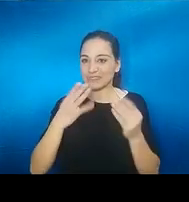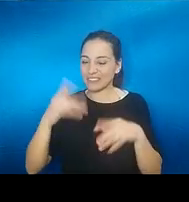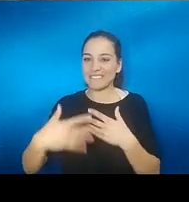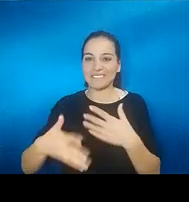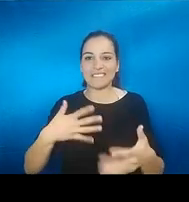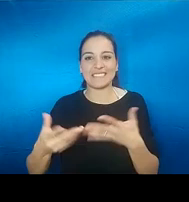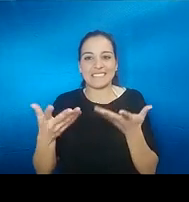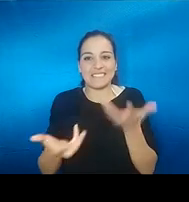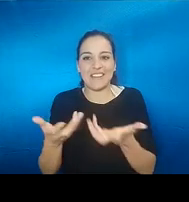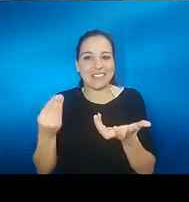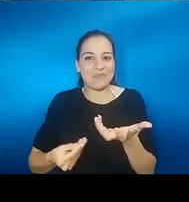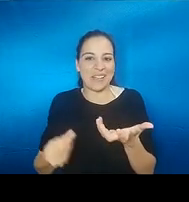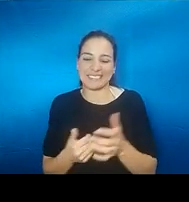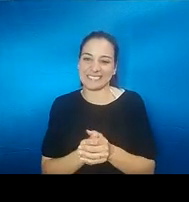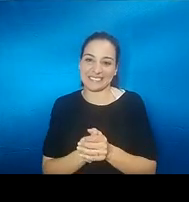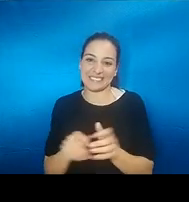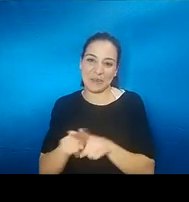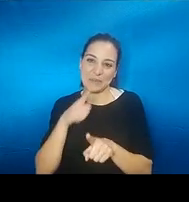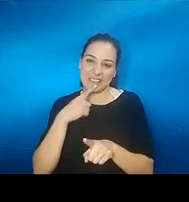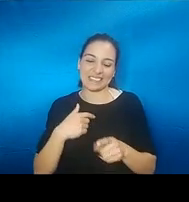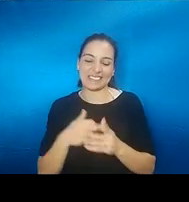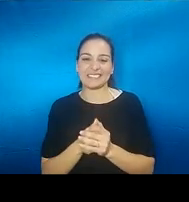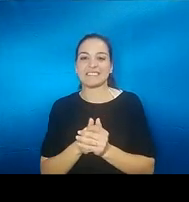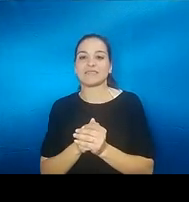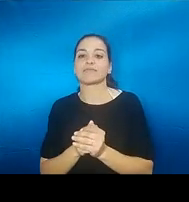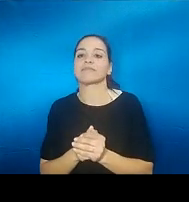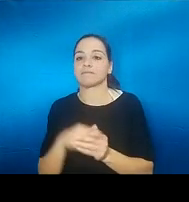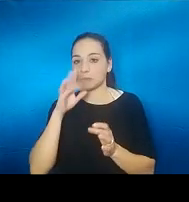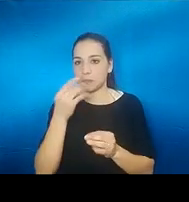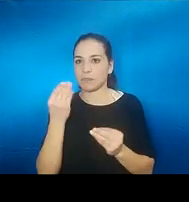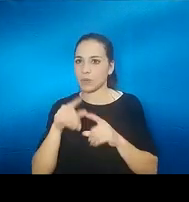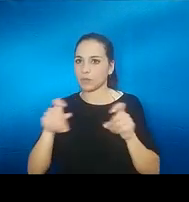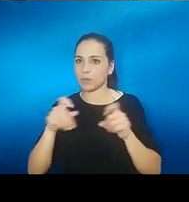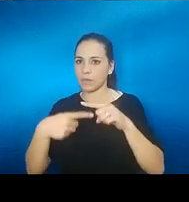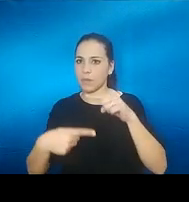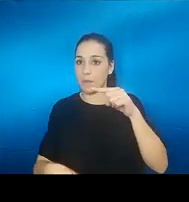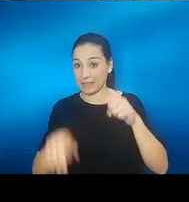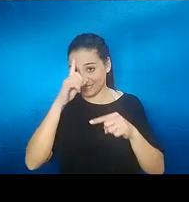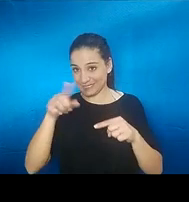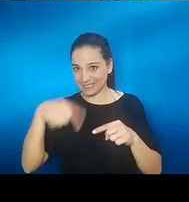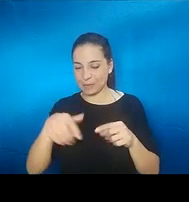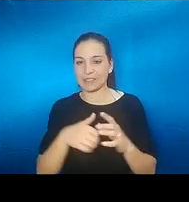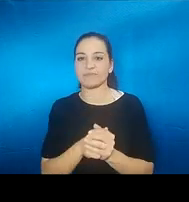Jesús muchísimas gracias creo que hay hay un montón de preguntas que sepáis Carolina